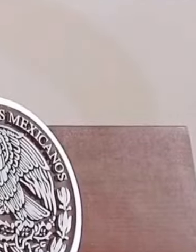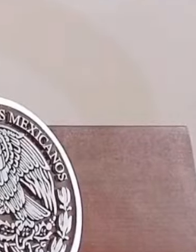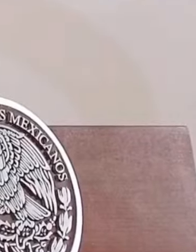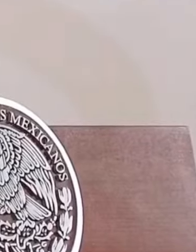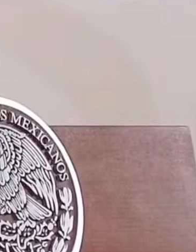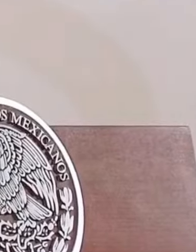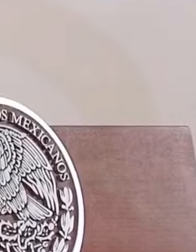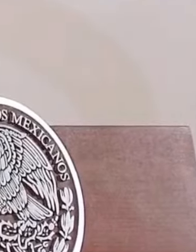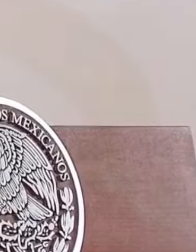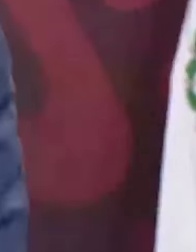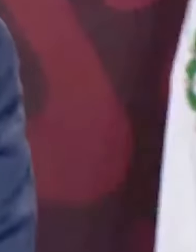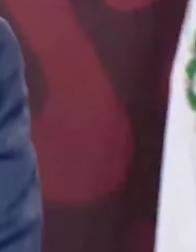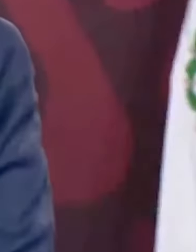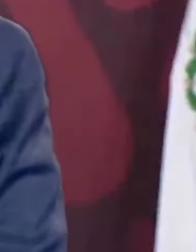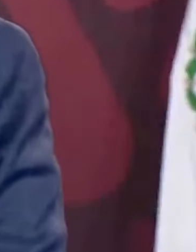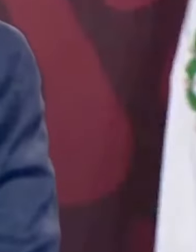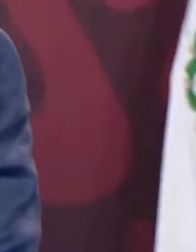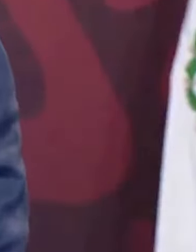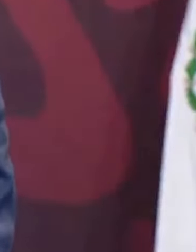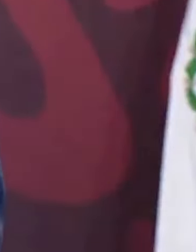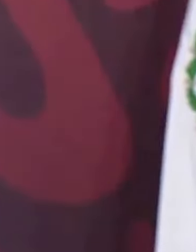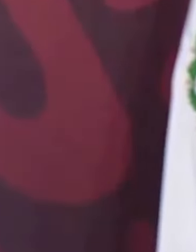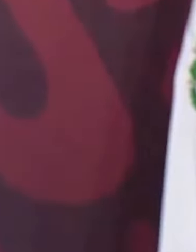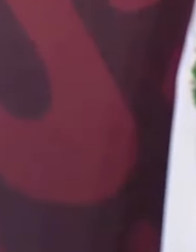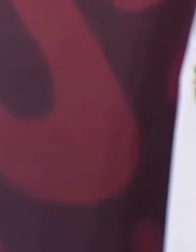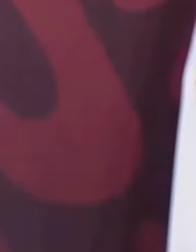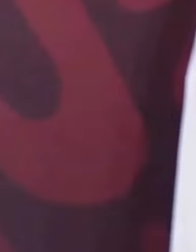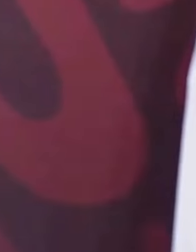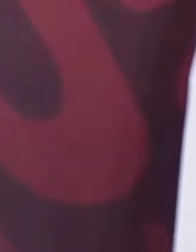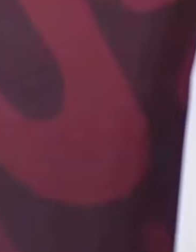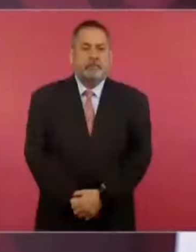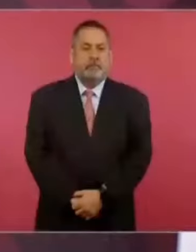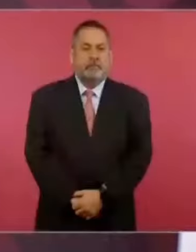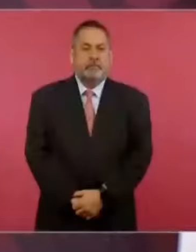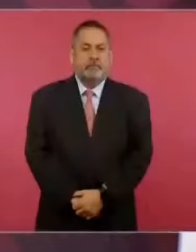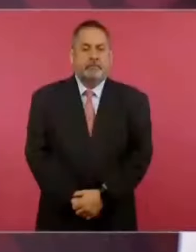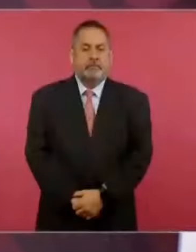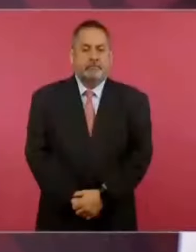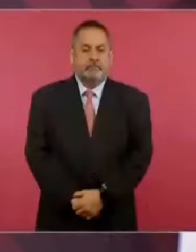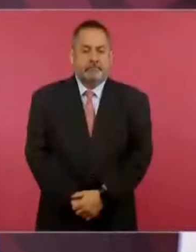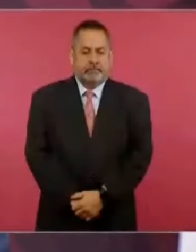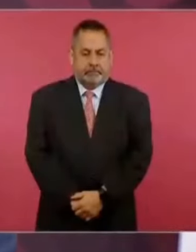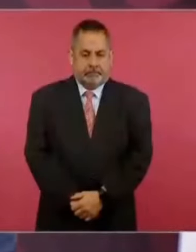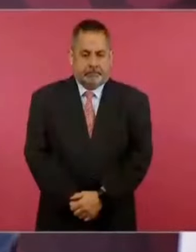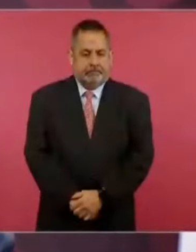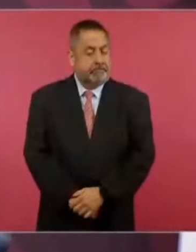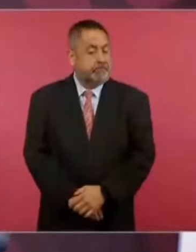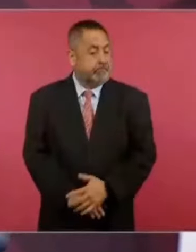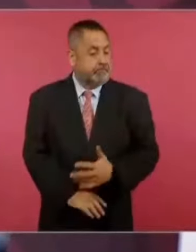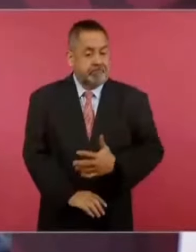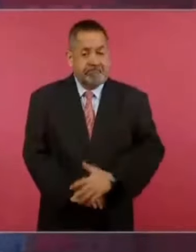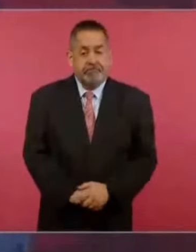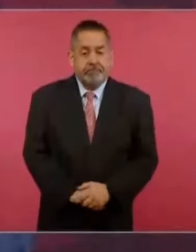Para poderlos enfrentar, pues hay que tener